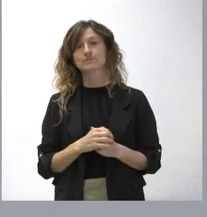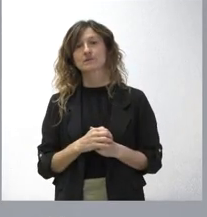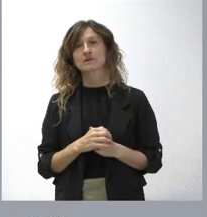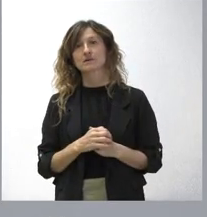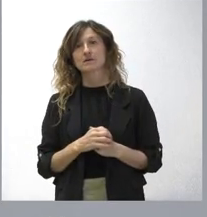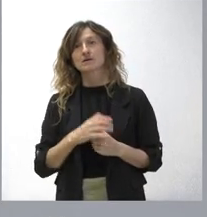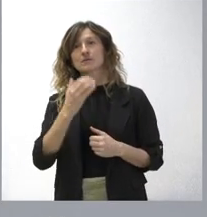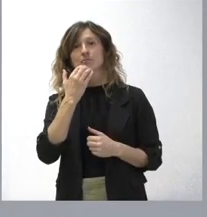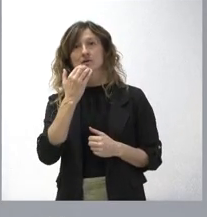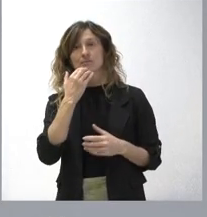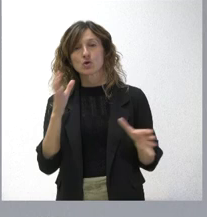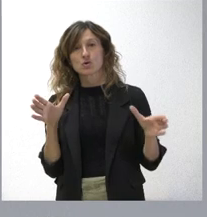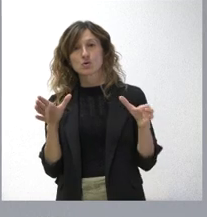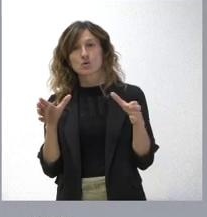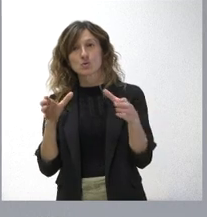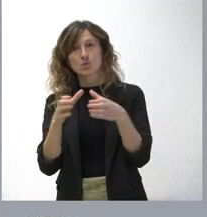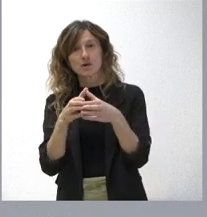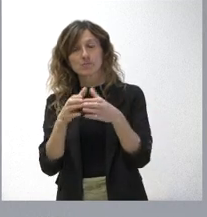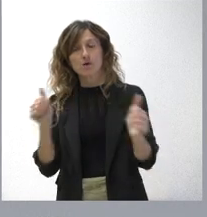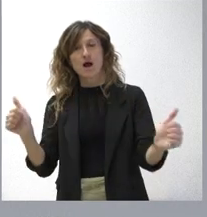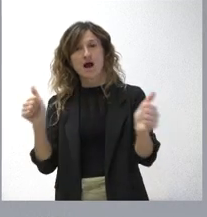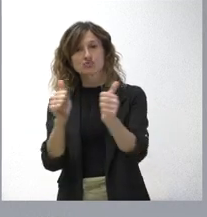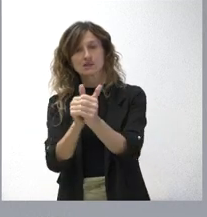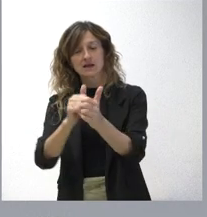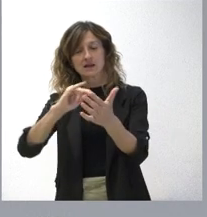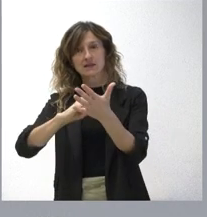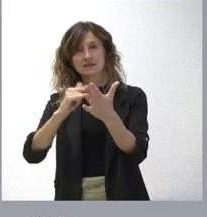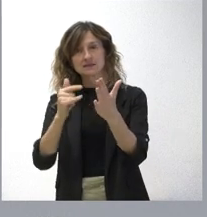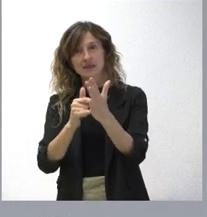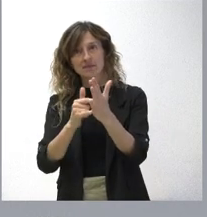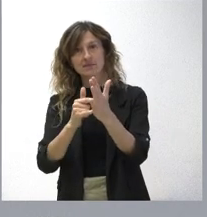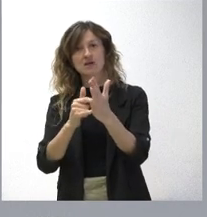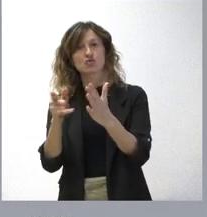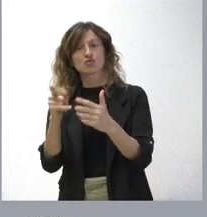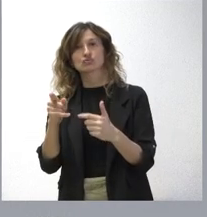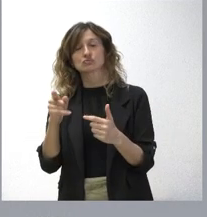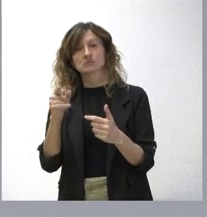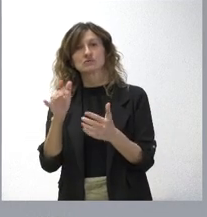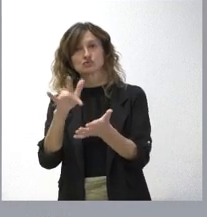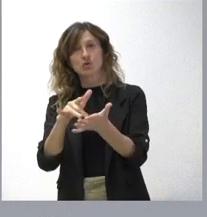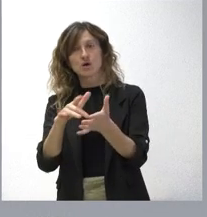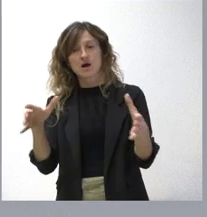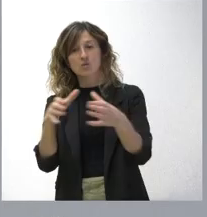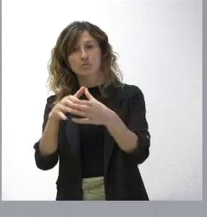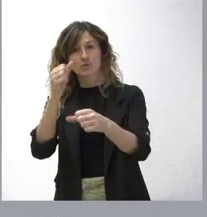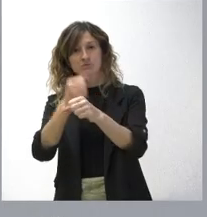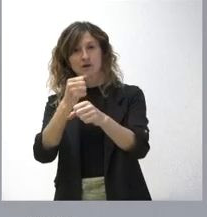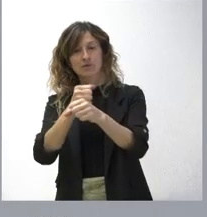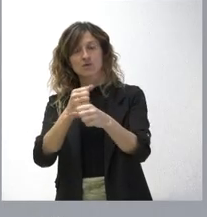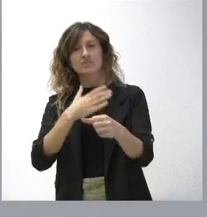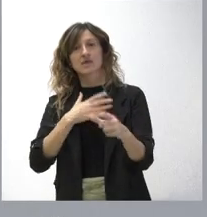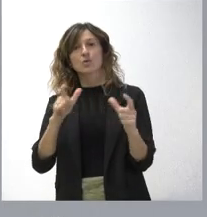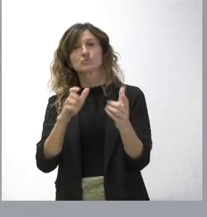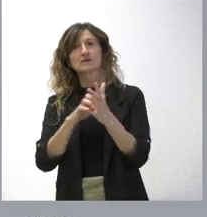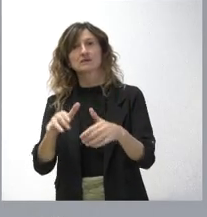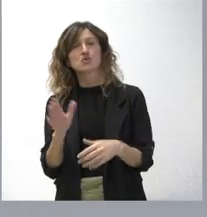se suprime el cuerpo de auxiliares técnicos calculistas. En el conjunto de la plantilla de la Junta de Castilla y